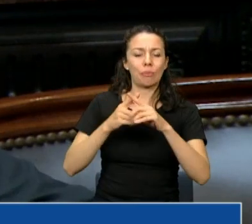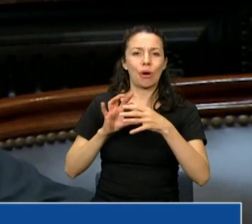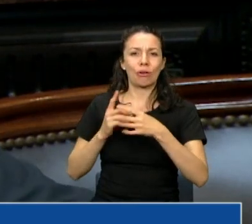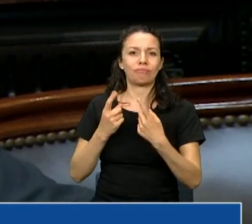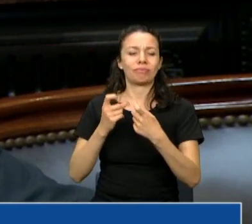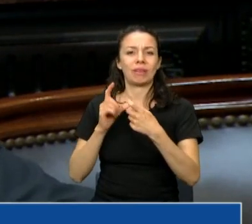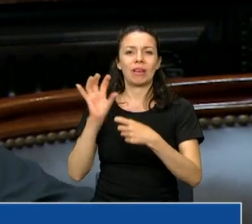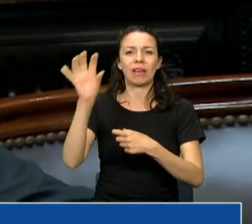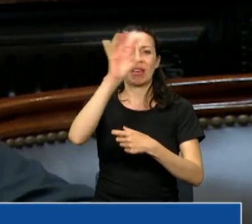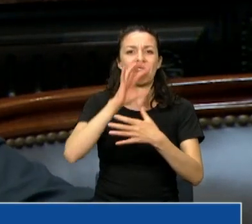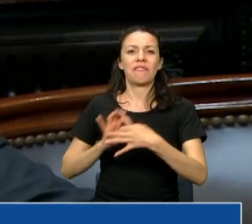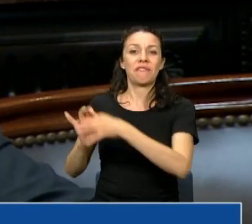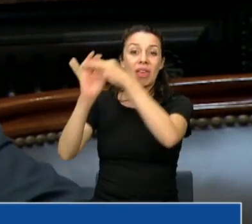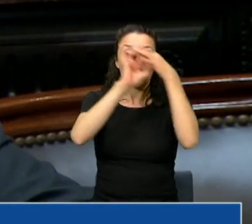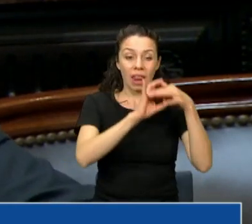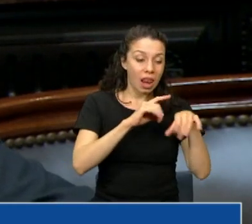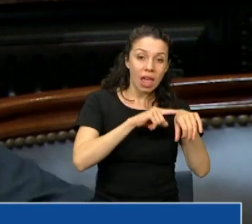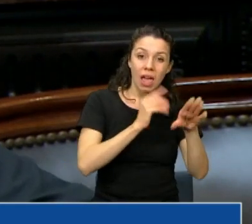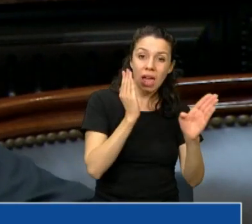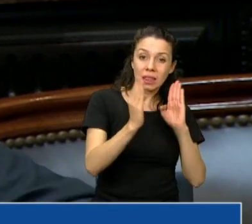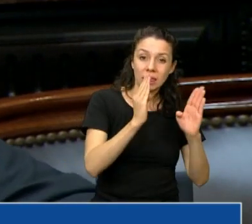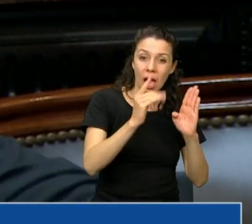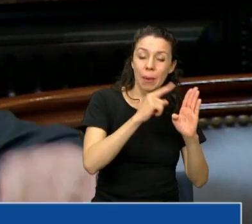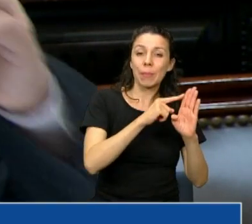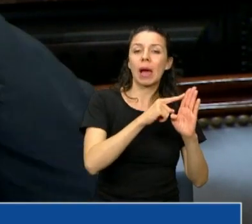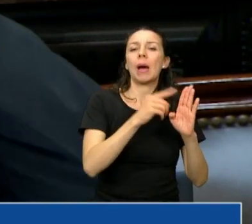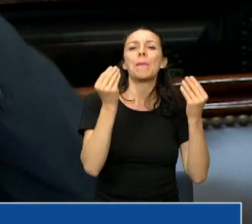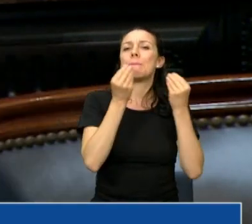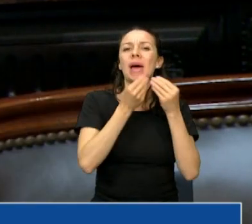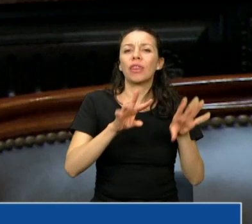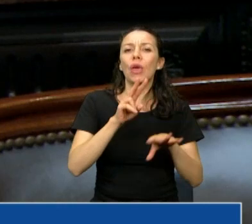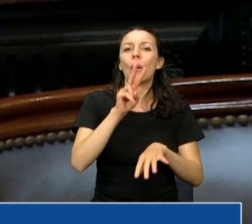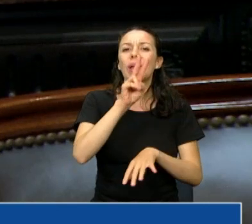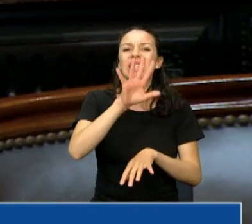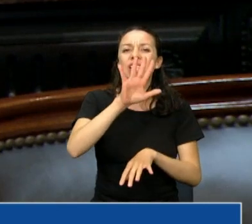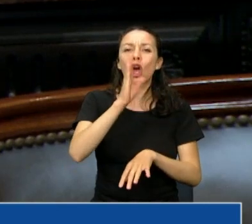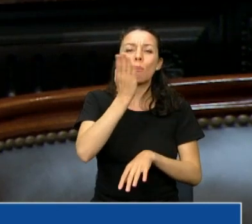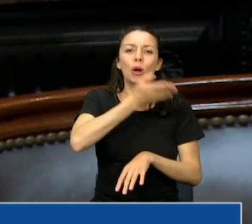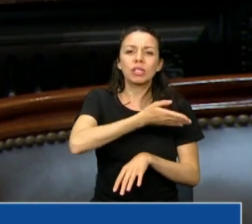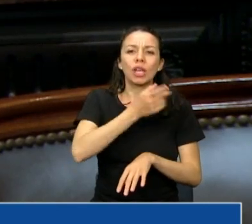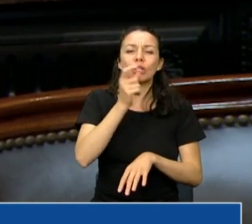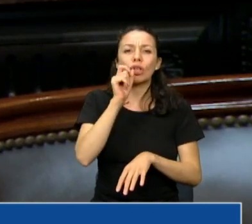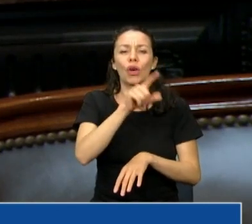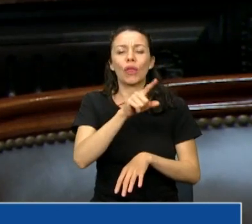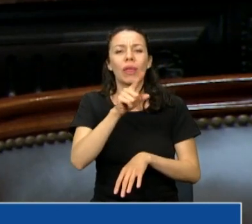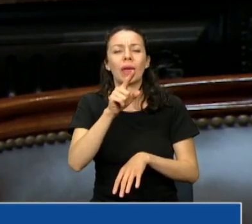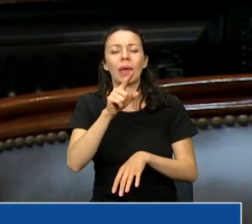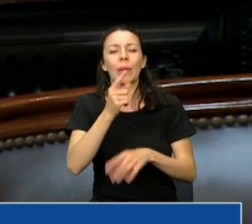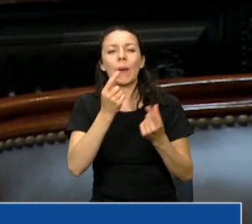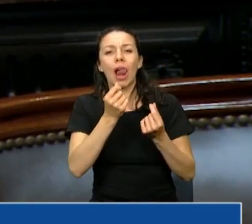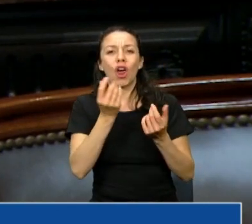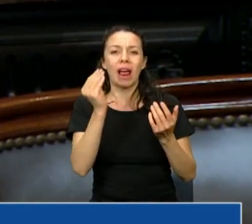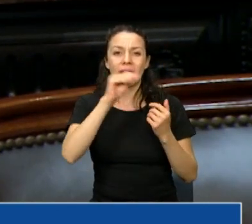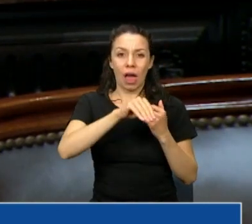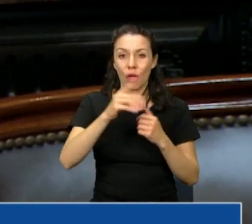perdió a nivel nacional el 25% del valor agregado y en Córdoba el